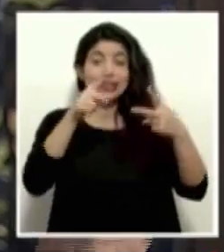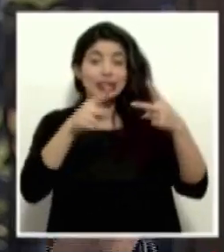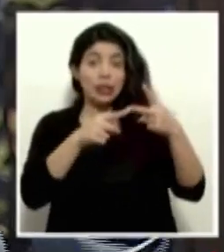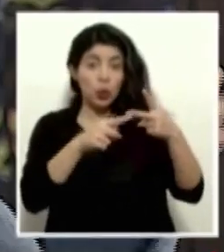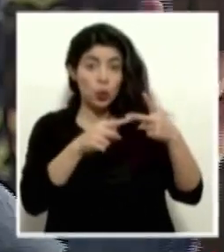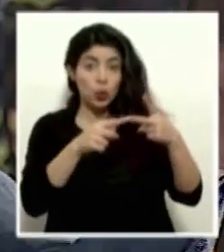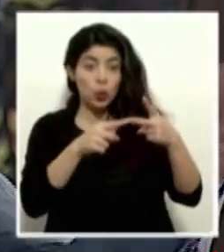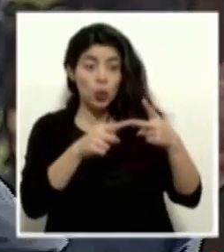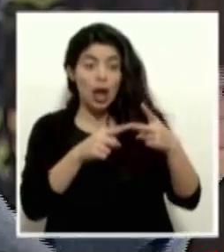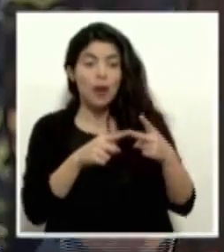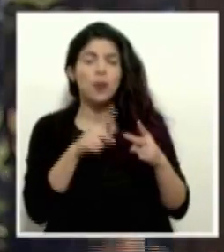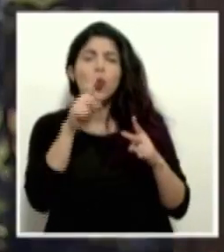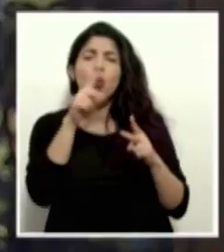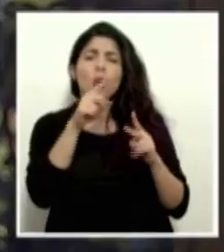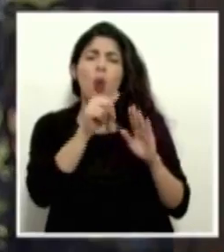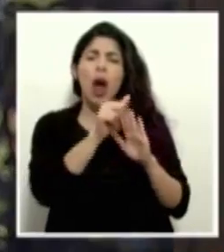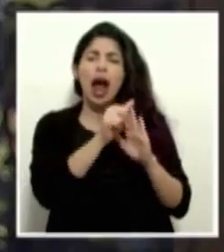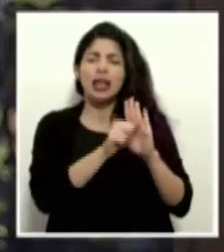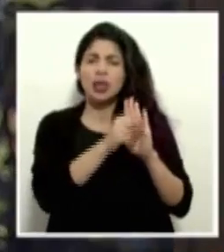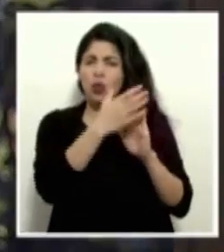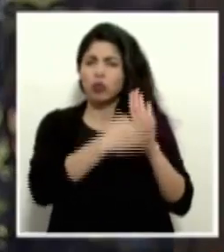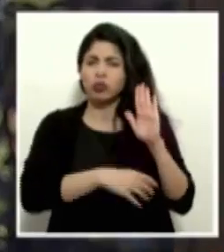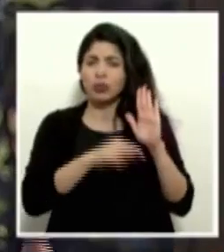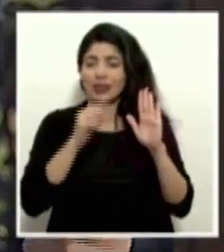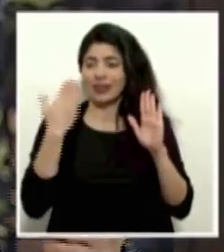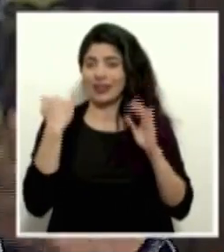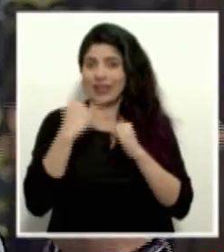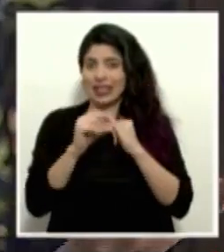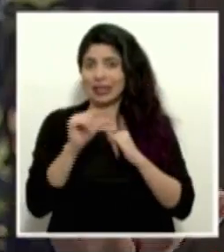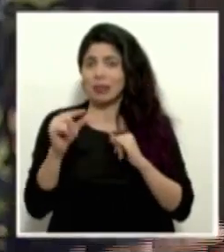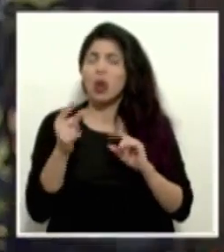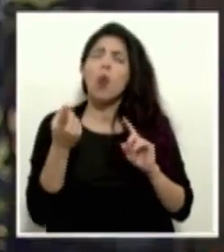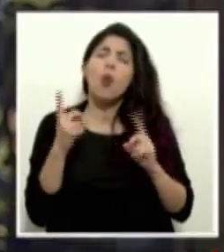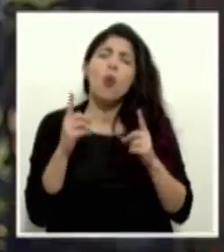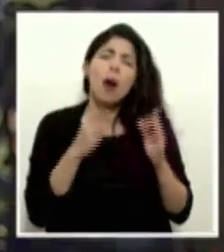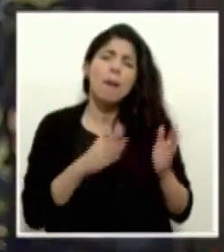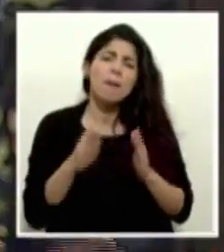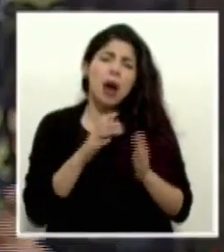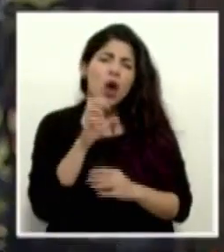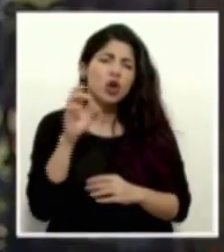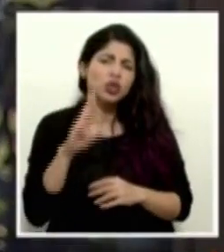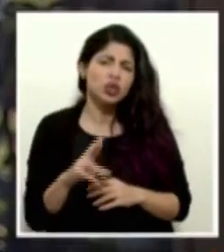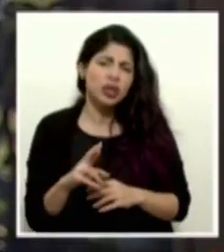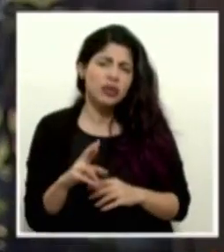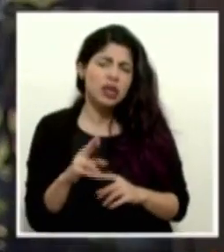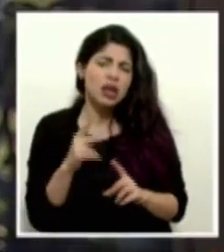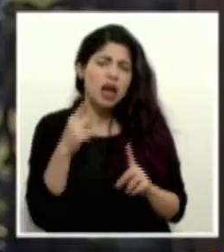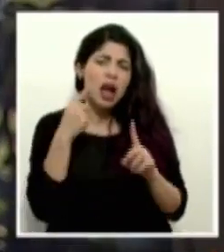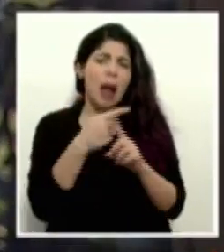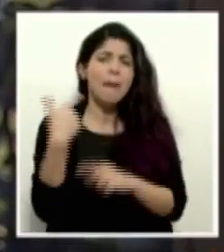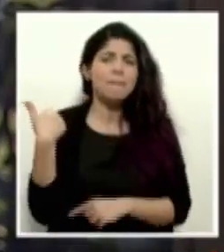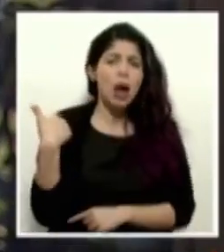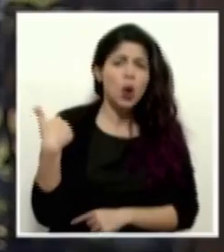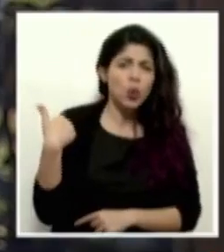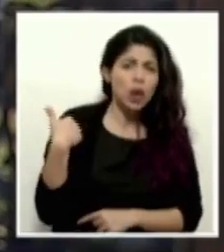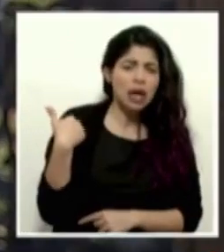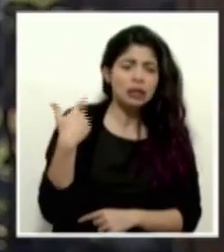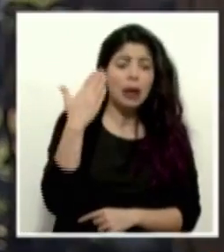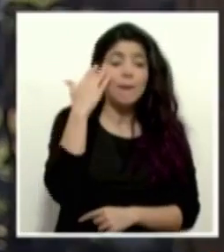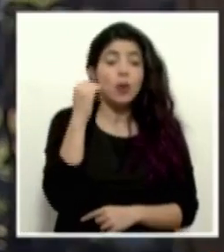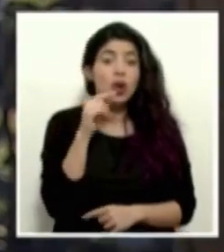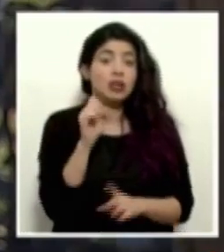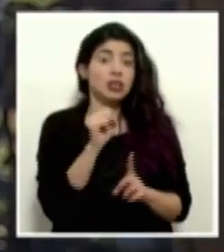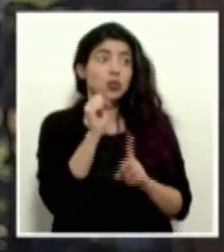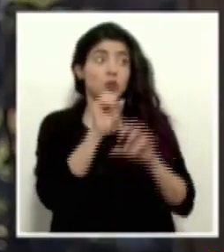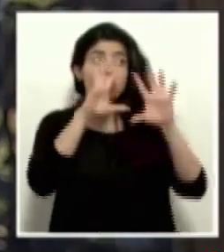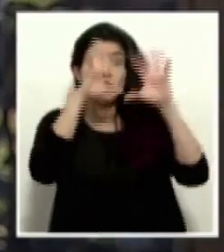segunda, a partir de un artículo que salió este fin de semana, don Daniel, ¿cuál es el plan de Costa Rica sobre el tema de las vacunas? Porque hay una